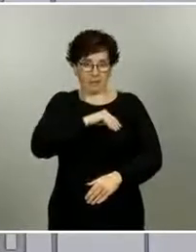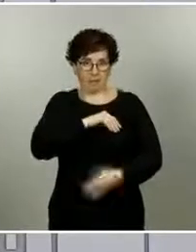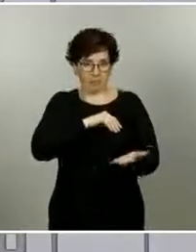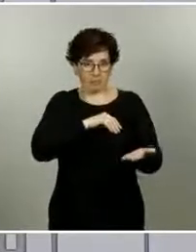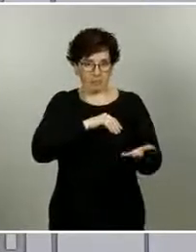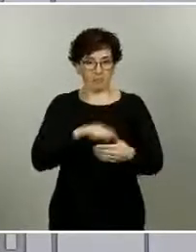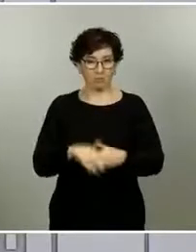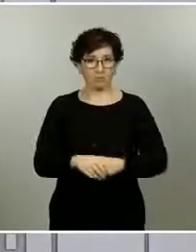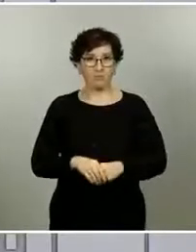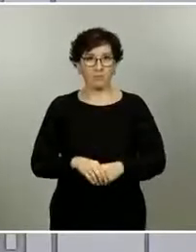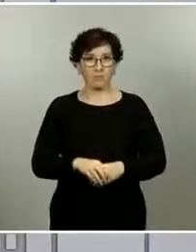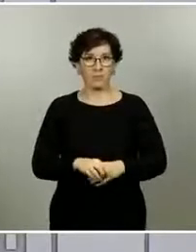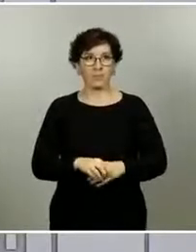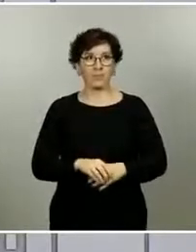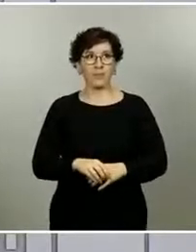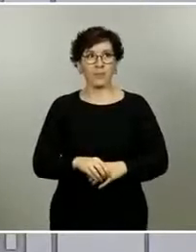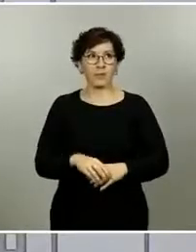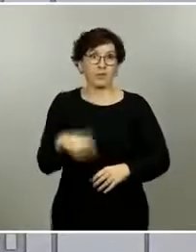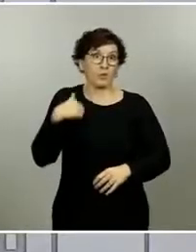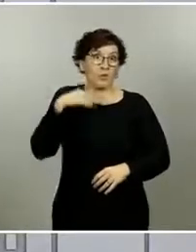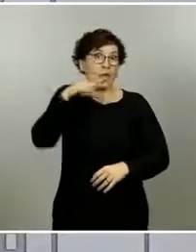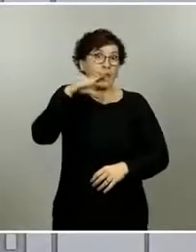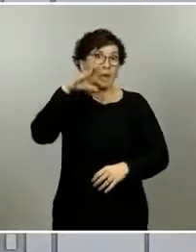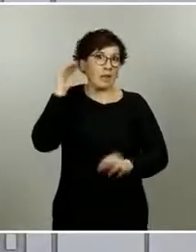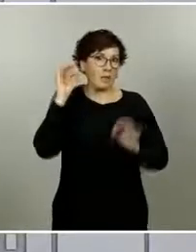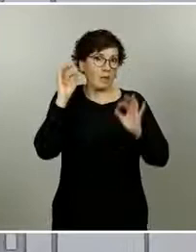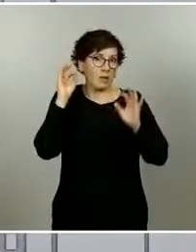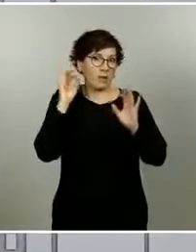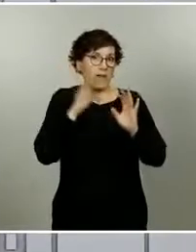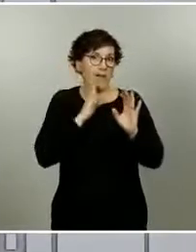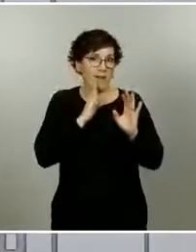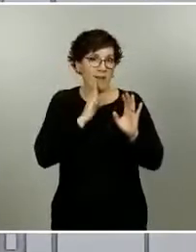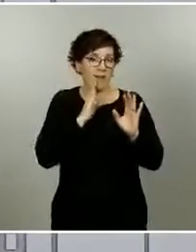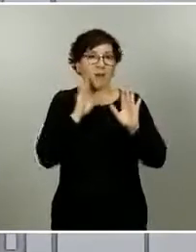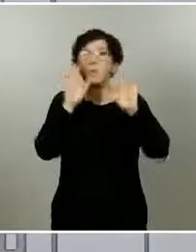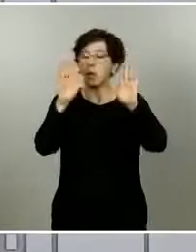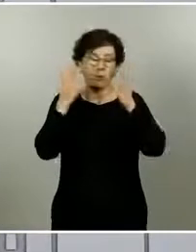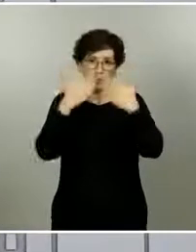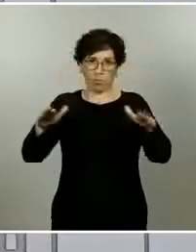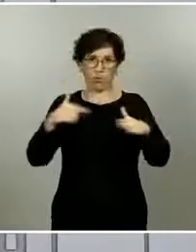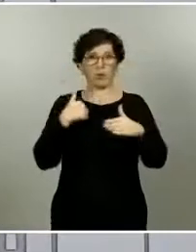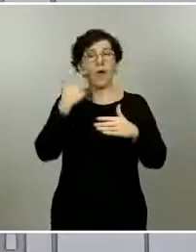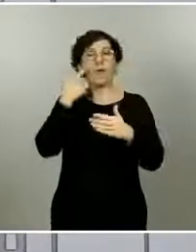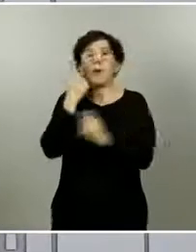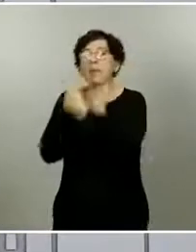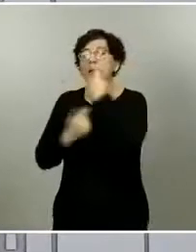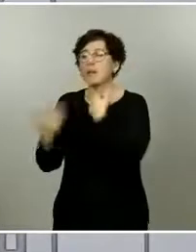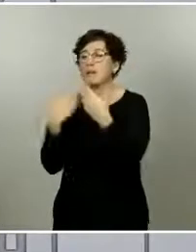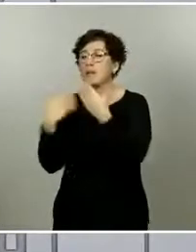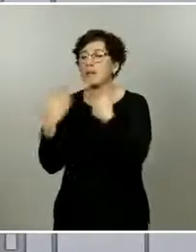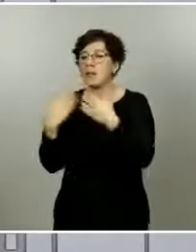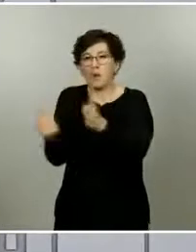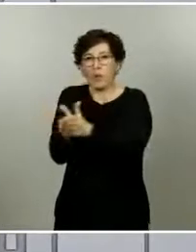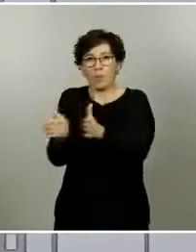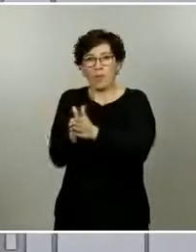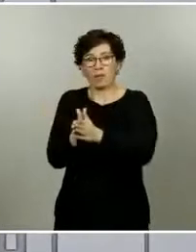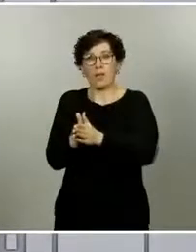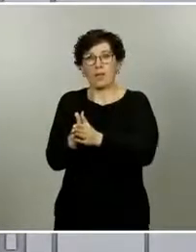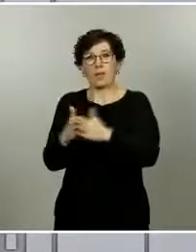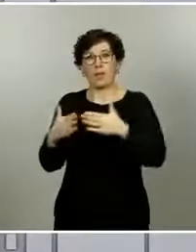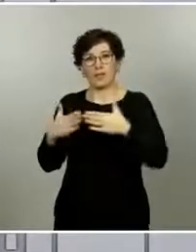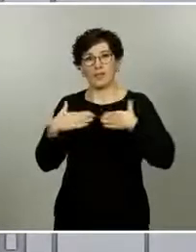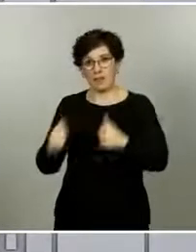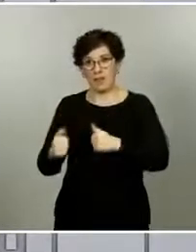residencia en España por lo tanto yo entiendo que sea así de todas formas tendré que consultarlo con mis colegas de Sanidad